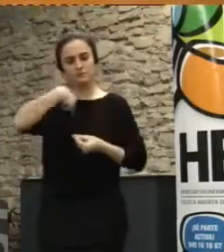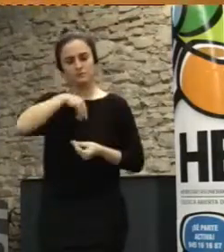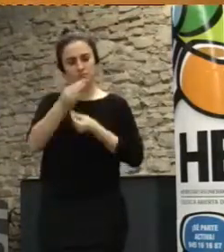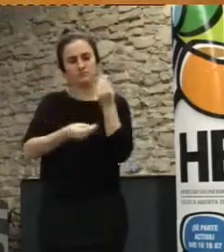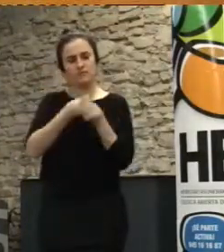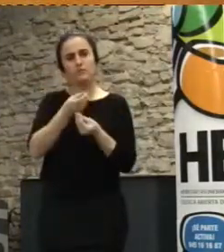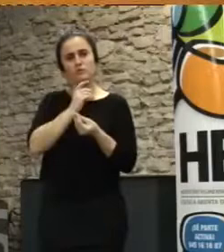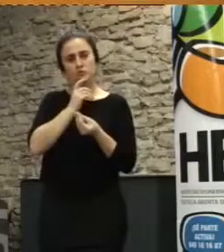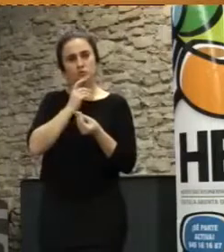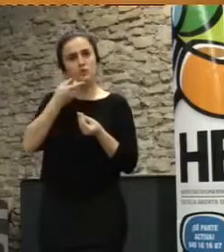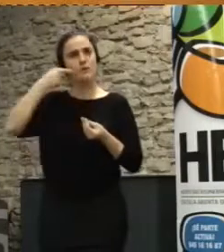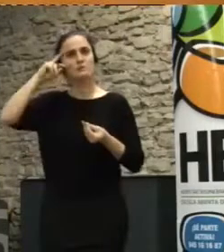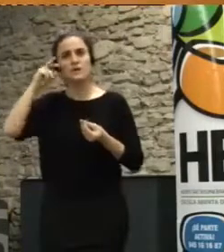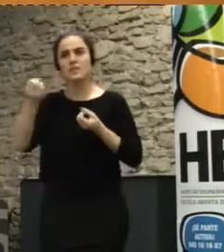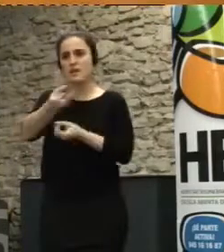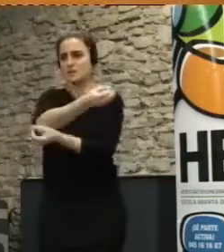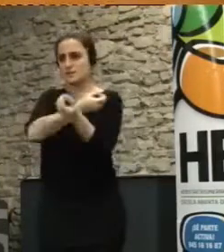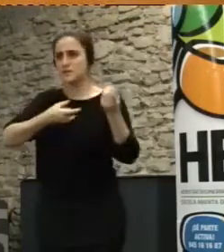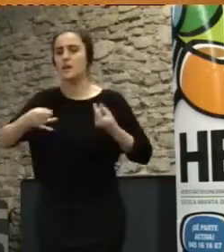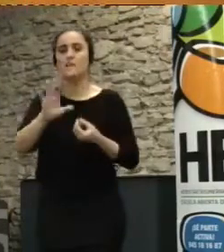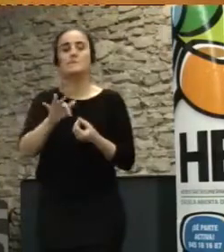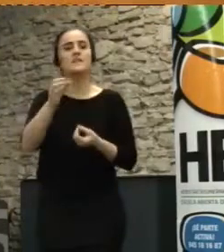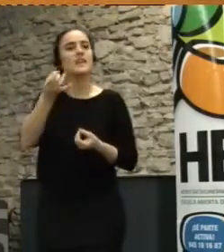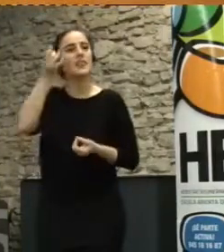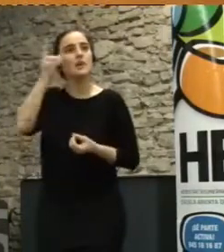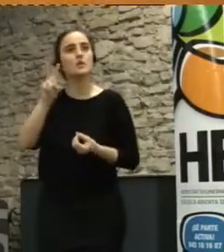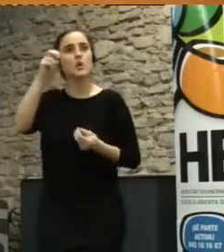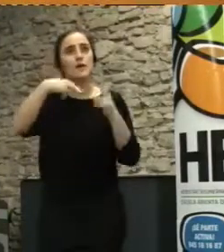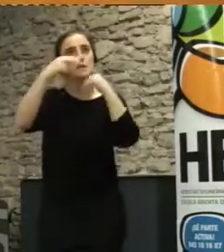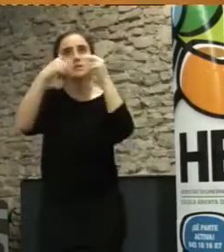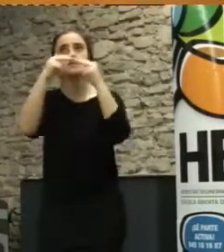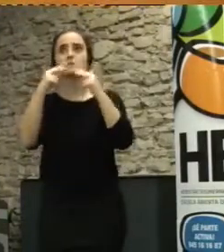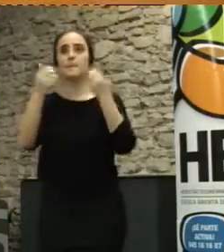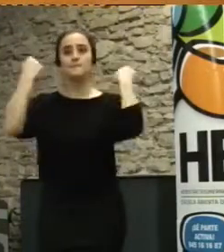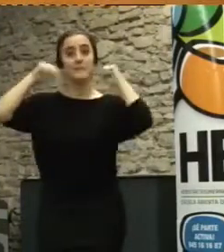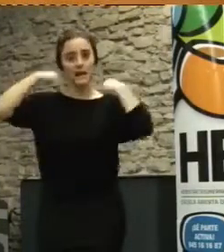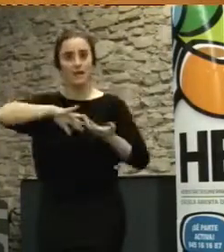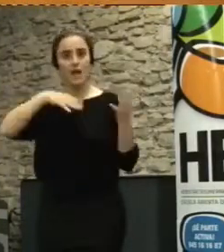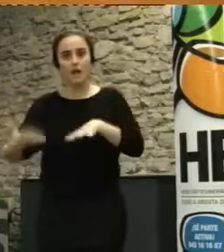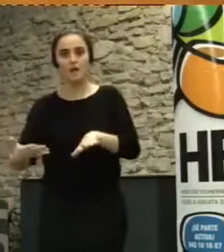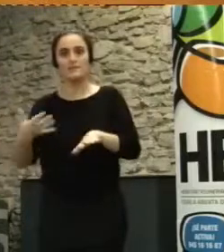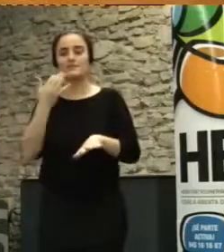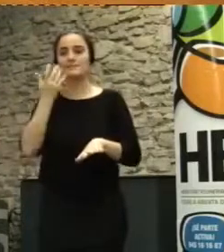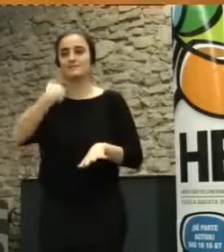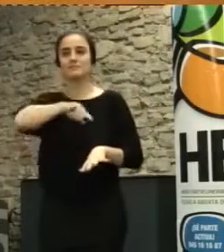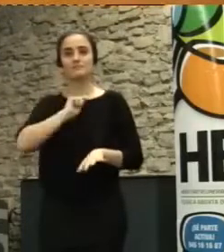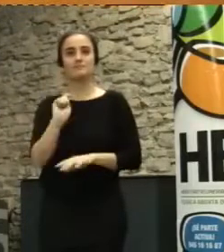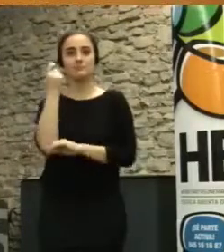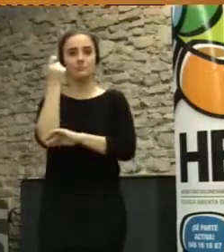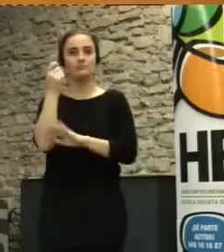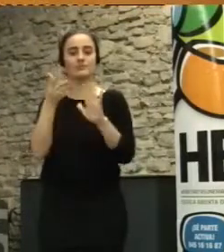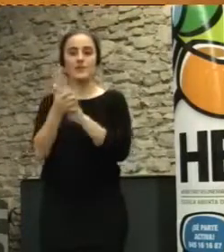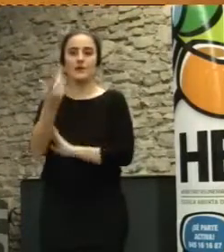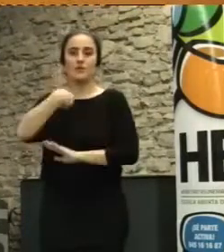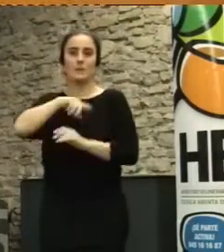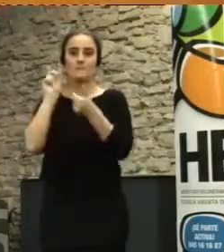experiencias, a construir nuevas ideas y ponerlas en práctica. Y si lo conseguimos, conseguiremos una mayor y